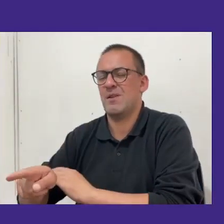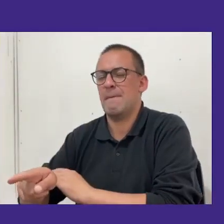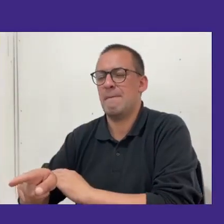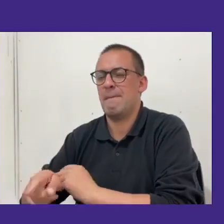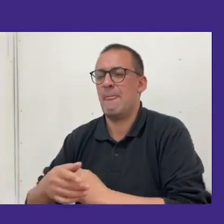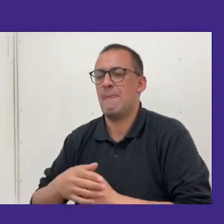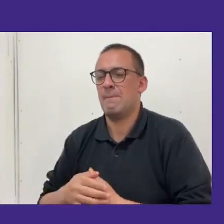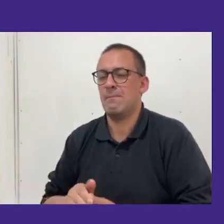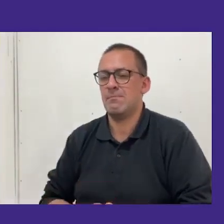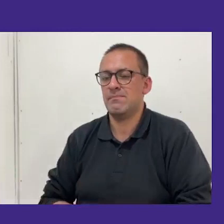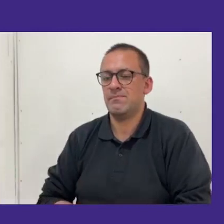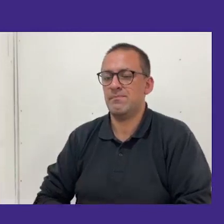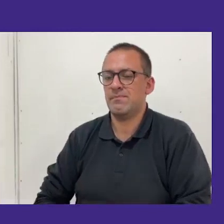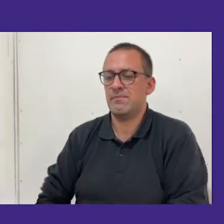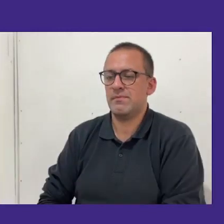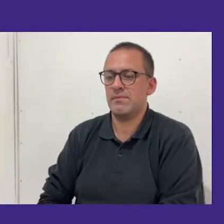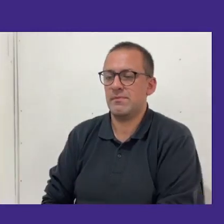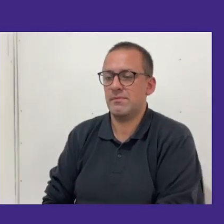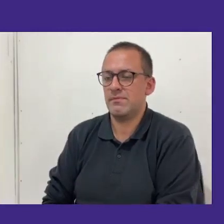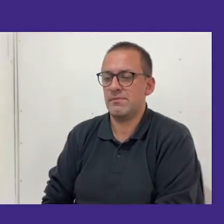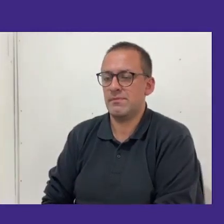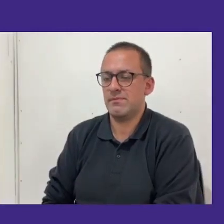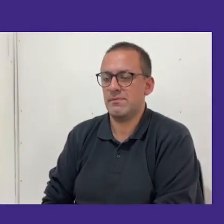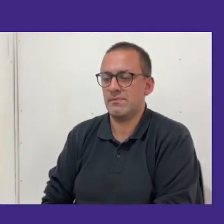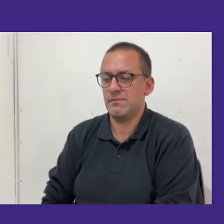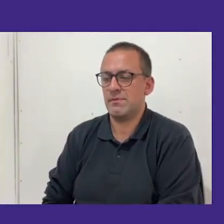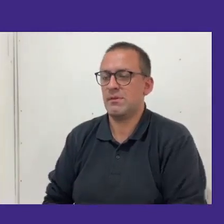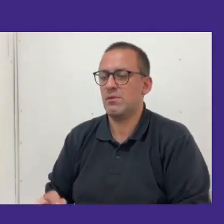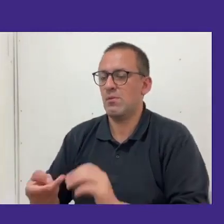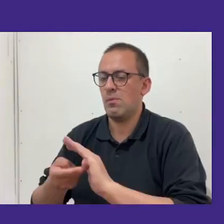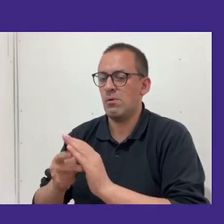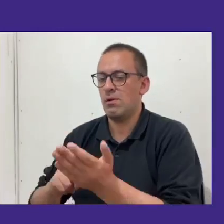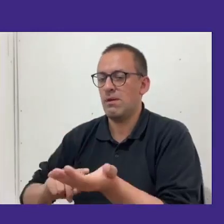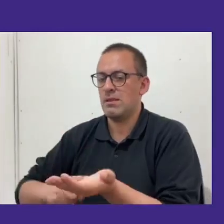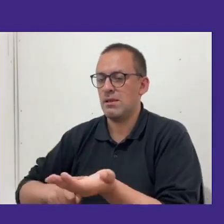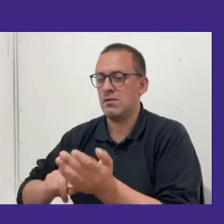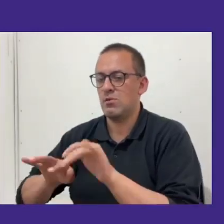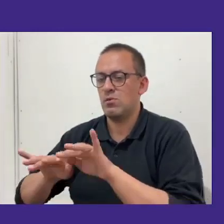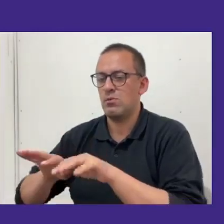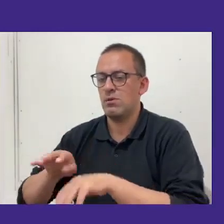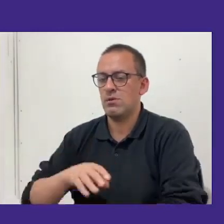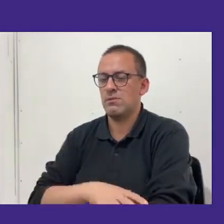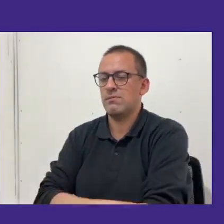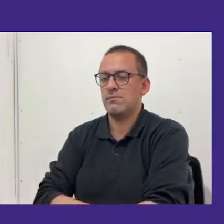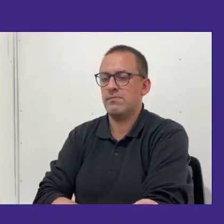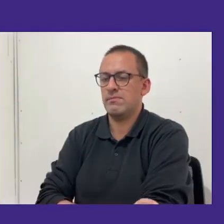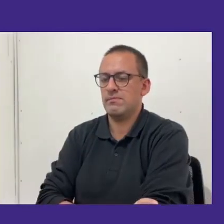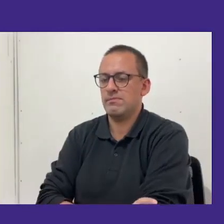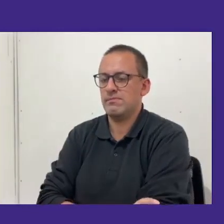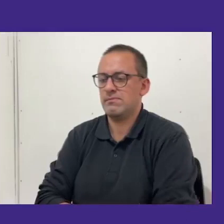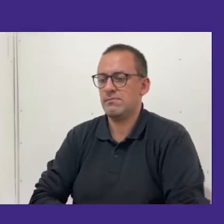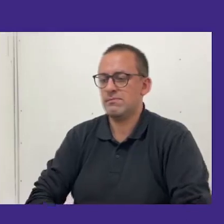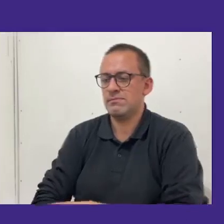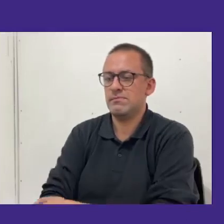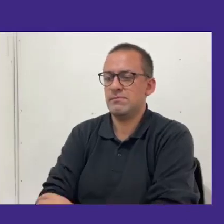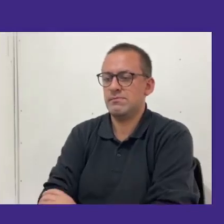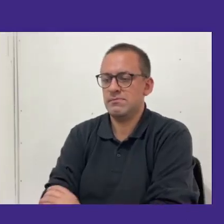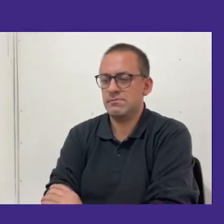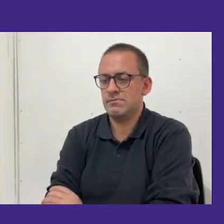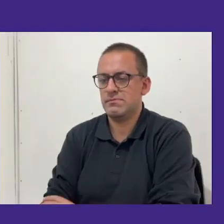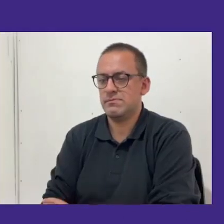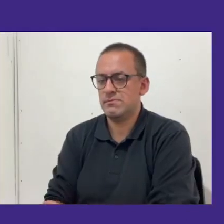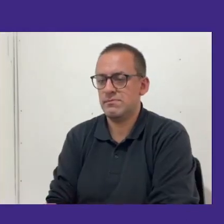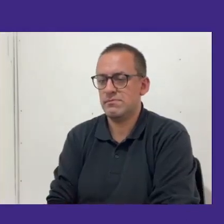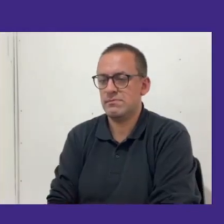Perdí la presentación. Creo que tengo un problema técnico acá en el computador. No sé si me siguen escuchando, pero se me fue a negro la